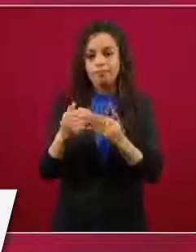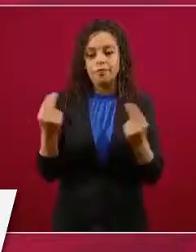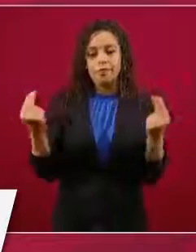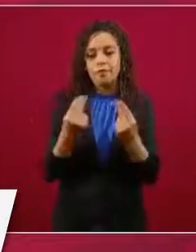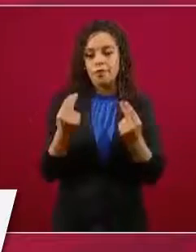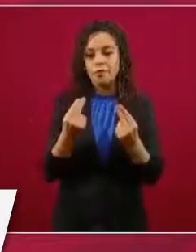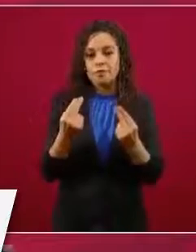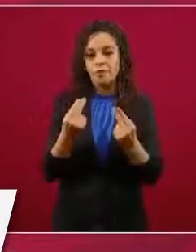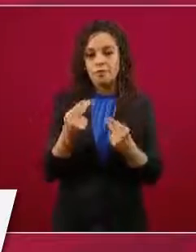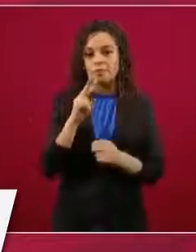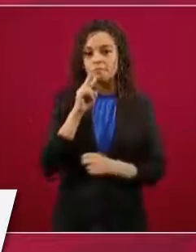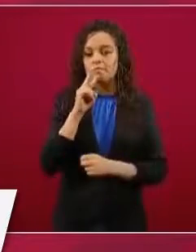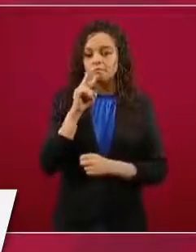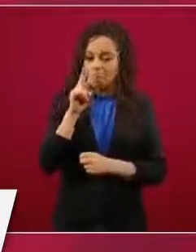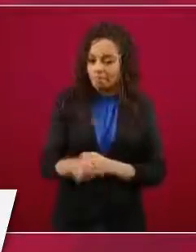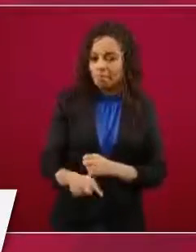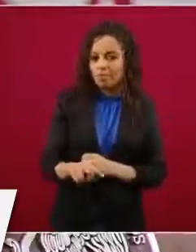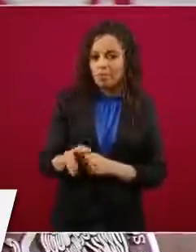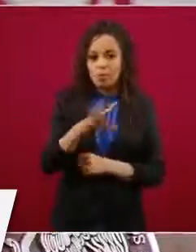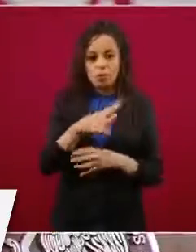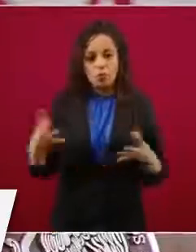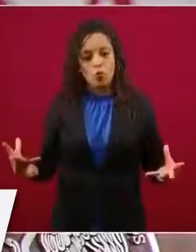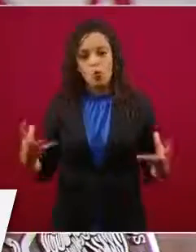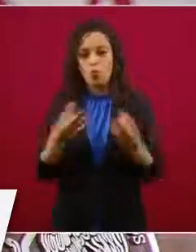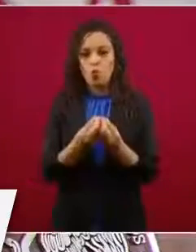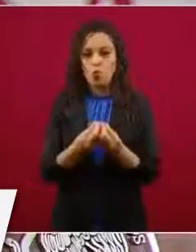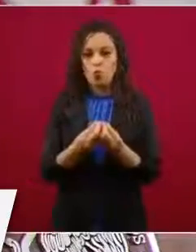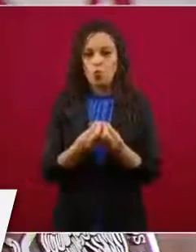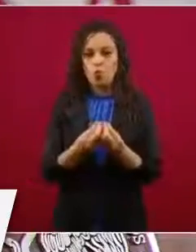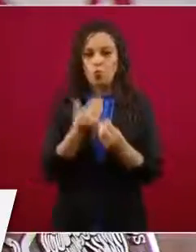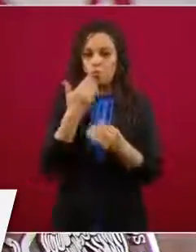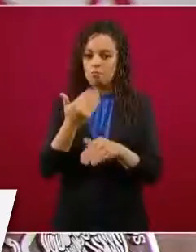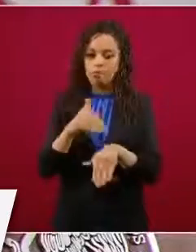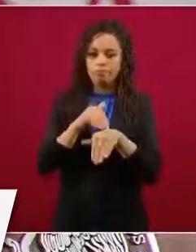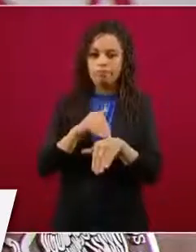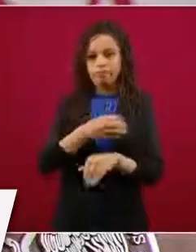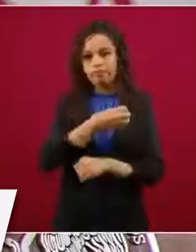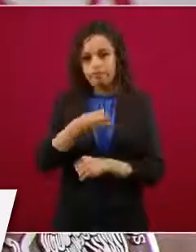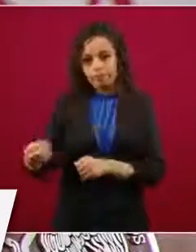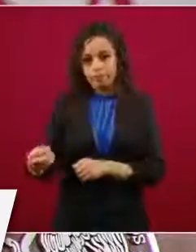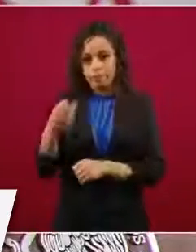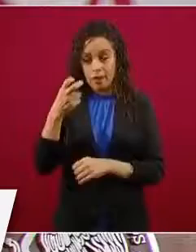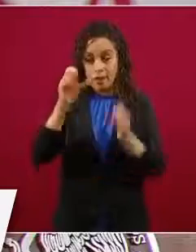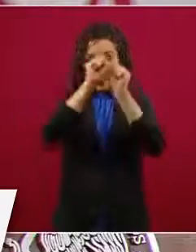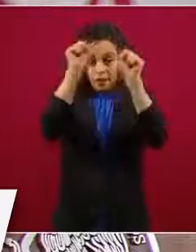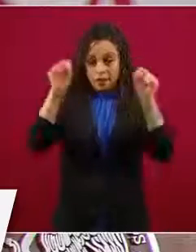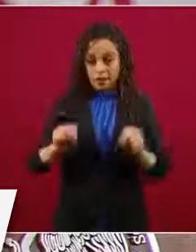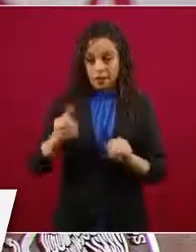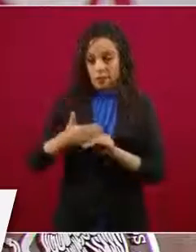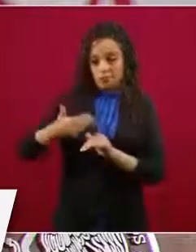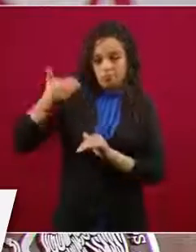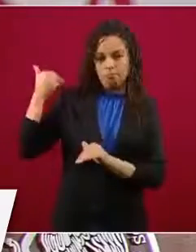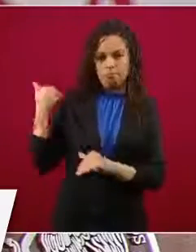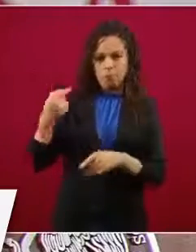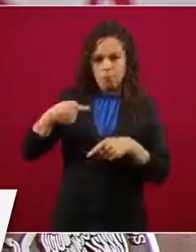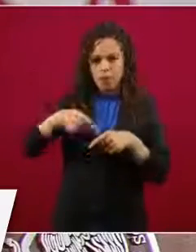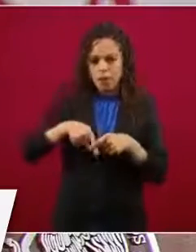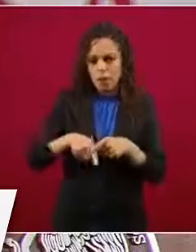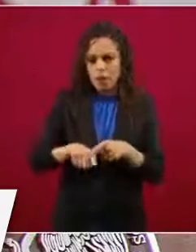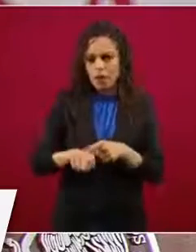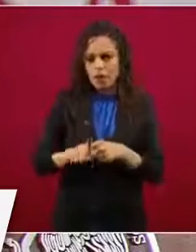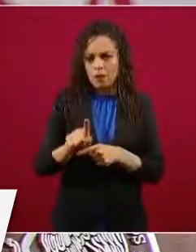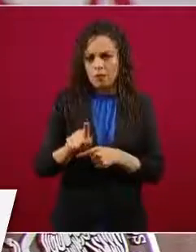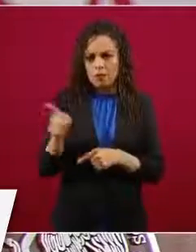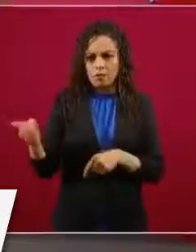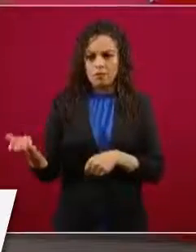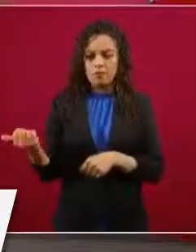muy rápida. Esta unión del sistema afortunadamente había empezado desde el inicio de esta administración, desde el inicio